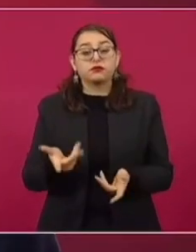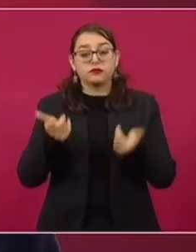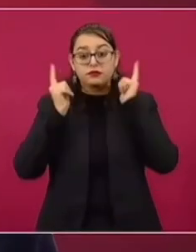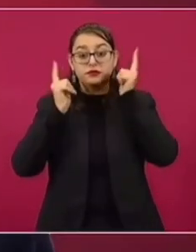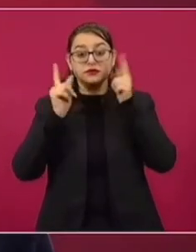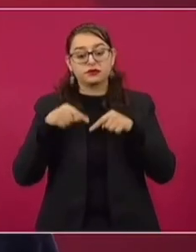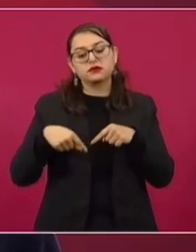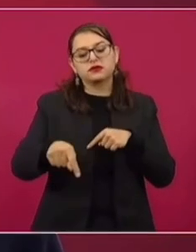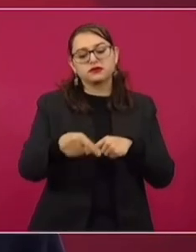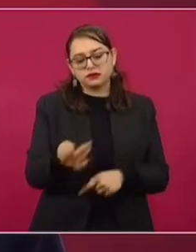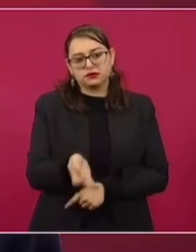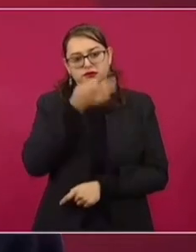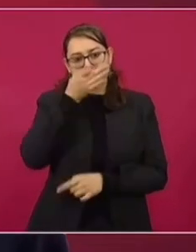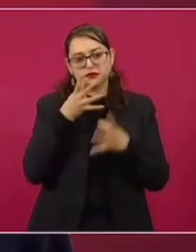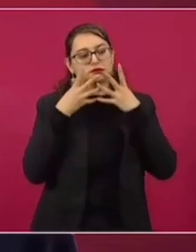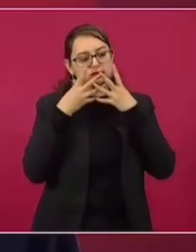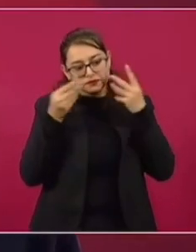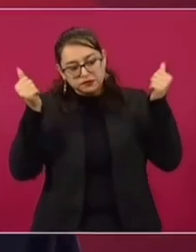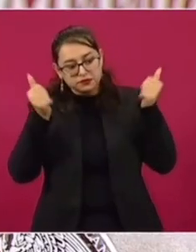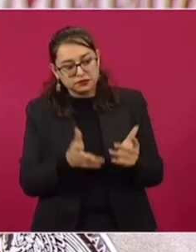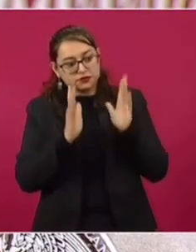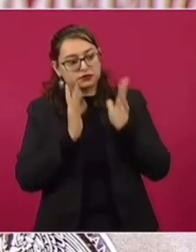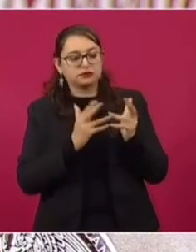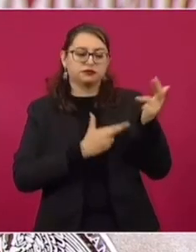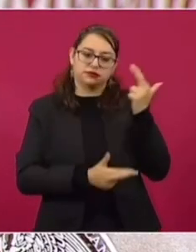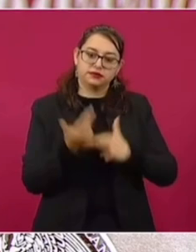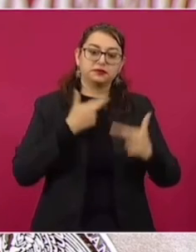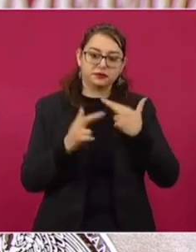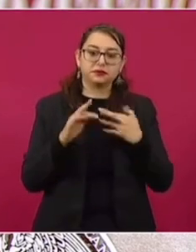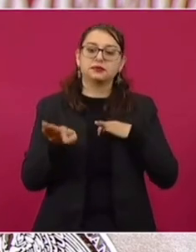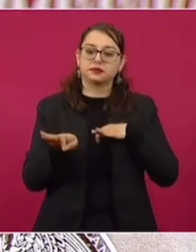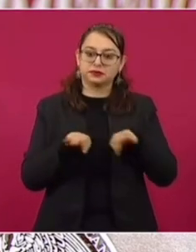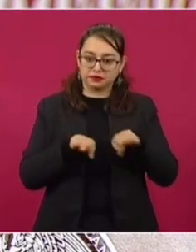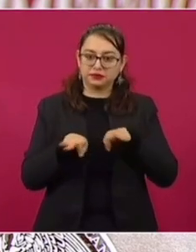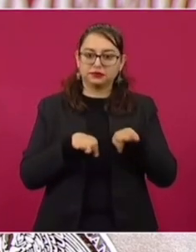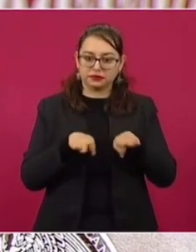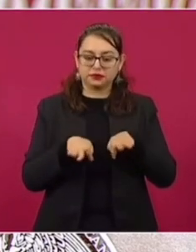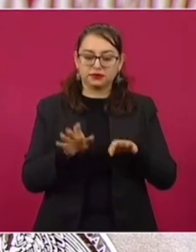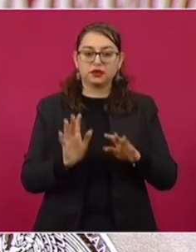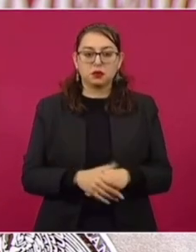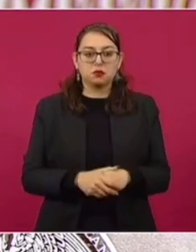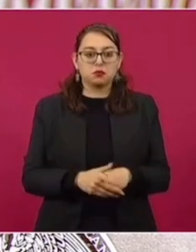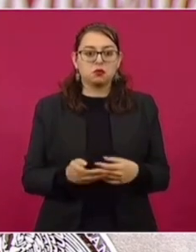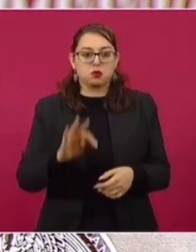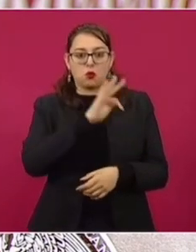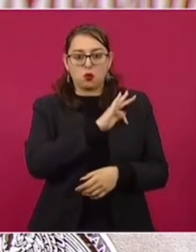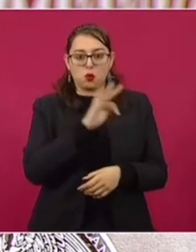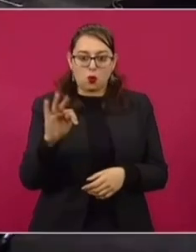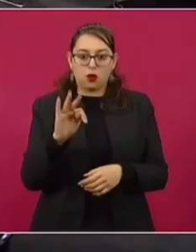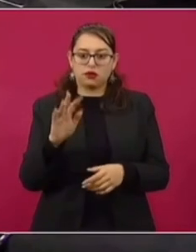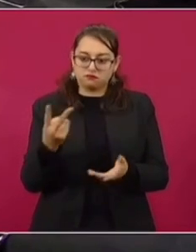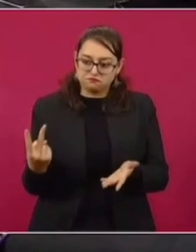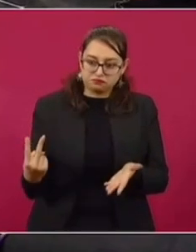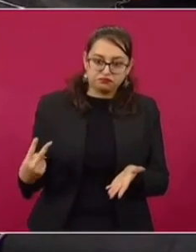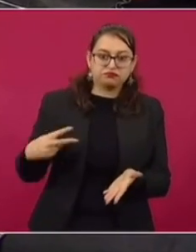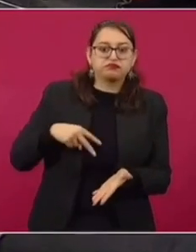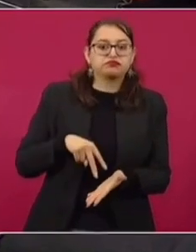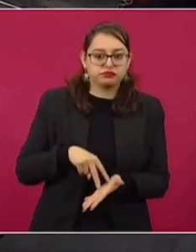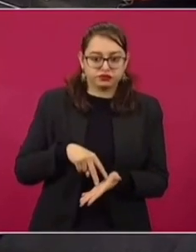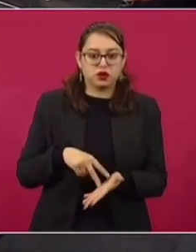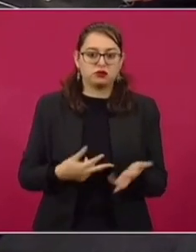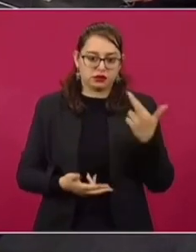los próximos días pueda ya estar totalmente restablecido y pueda físicamente acompañarnos, por ejemplo,